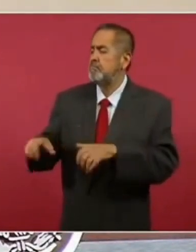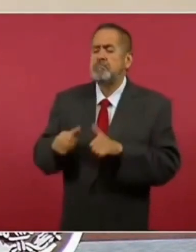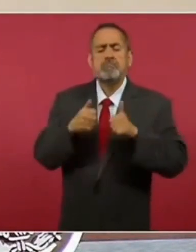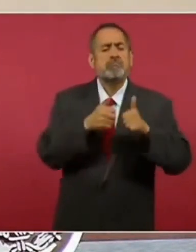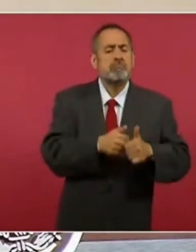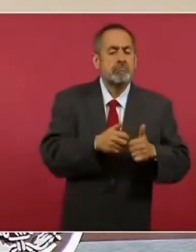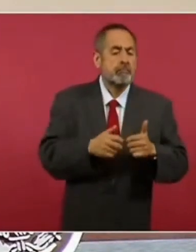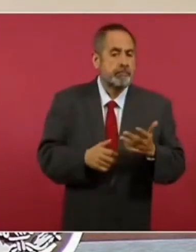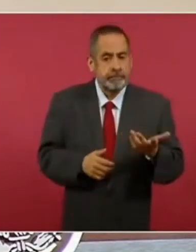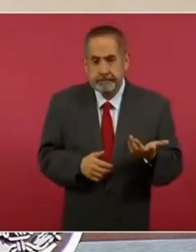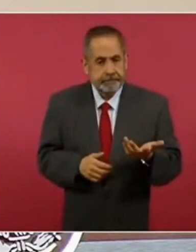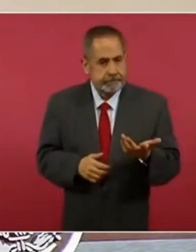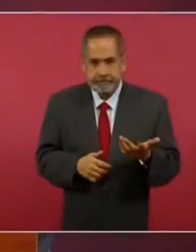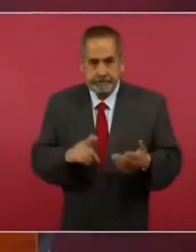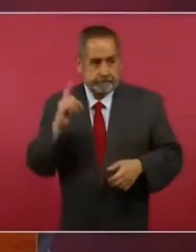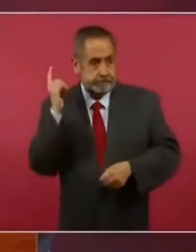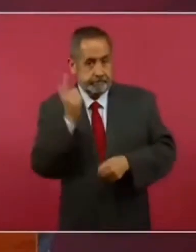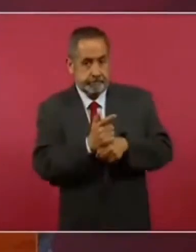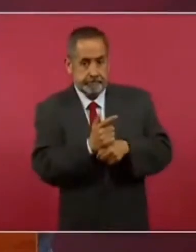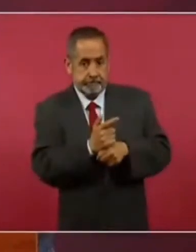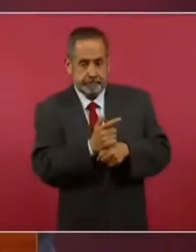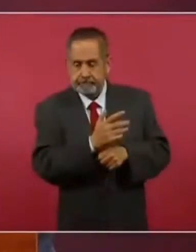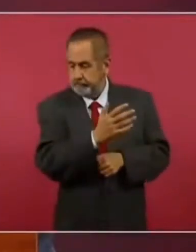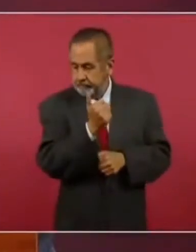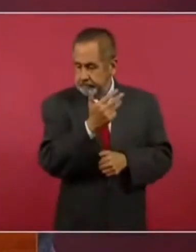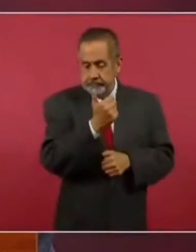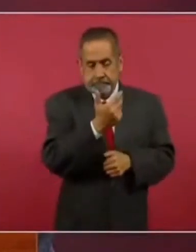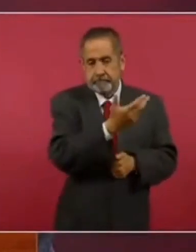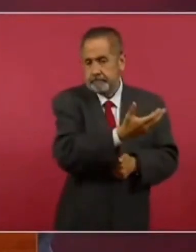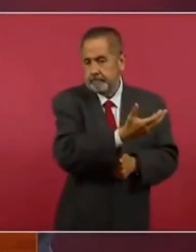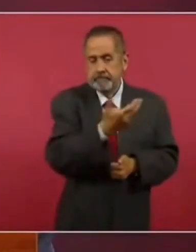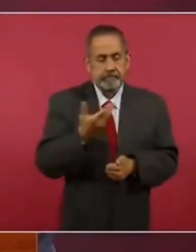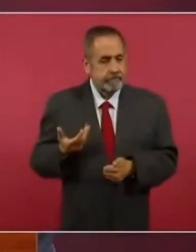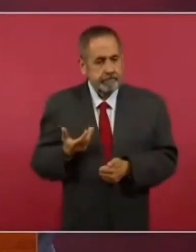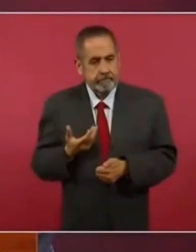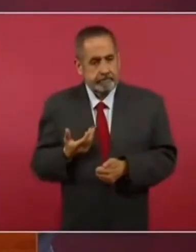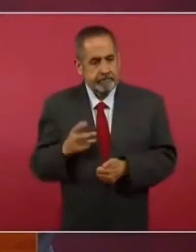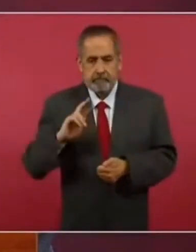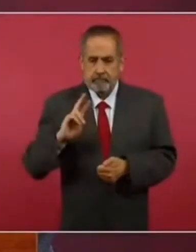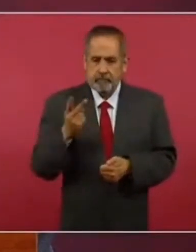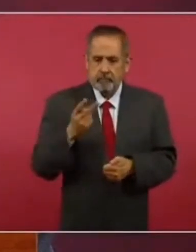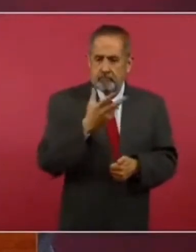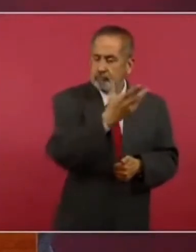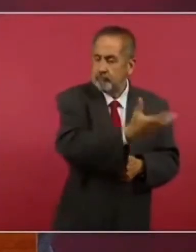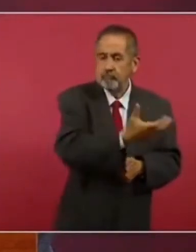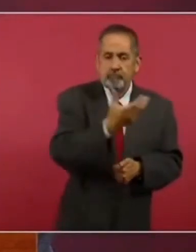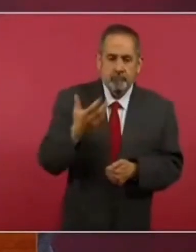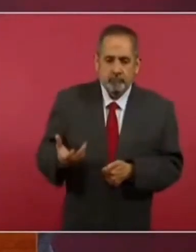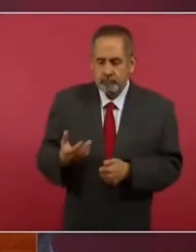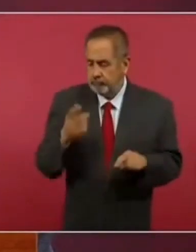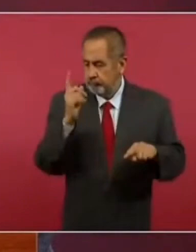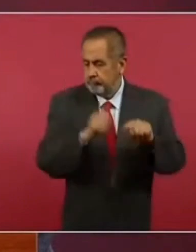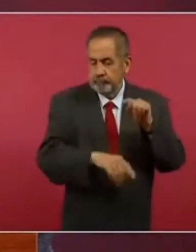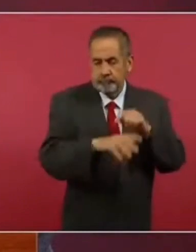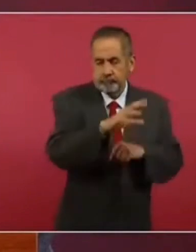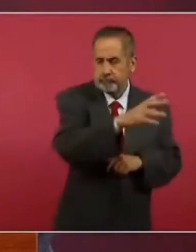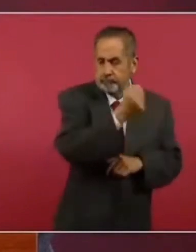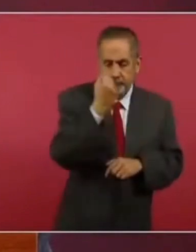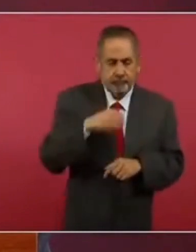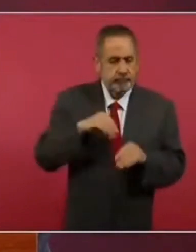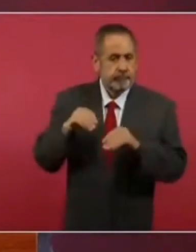sino hacerse cargo de que sus bienes fueran incautados